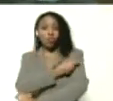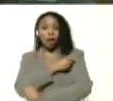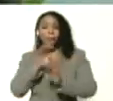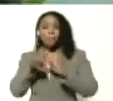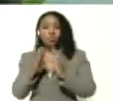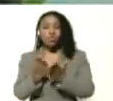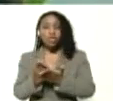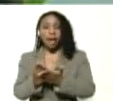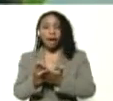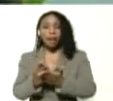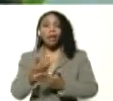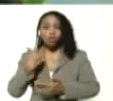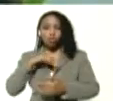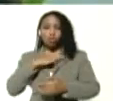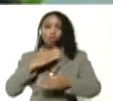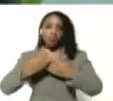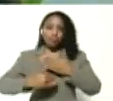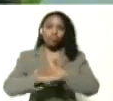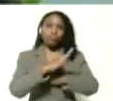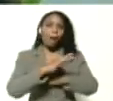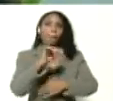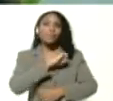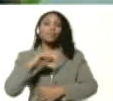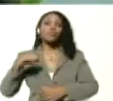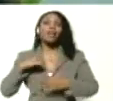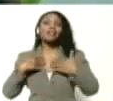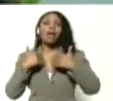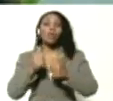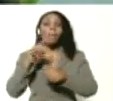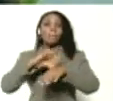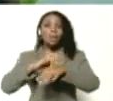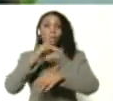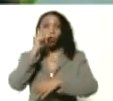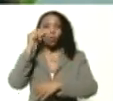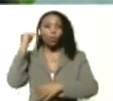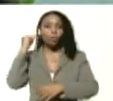el personal sanitario, médicos, médicas,